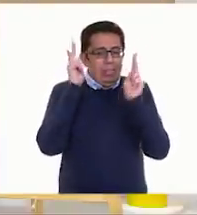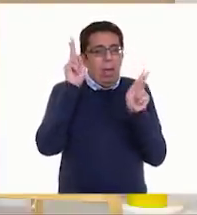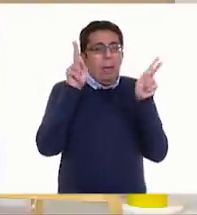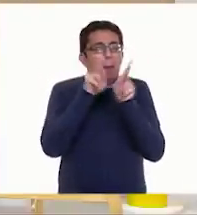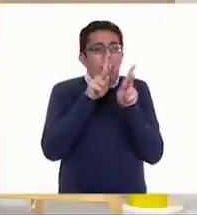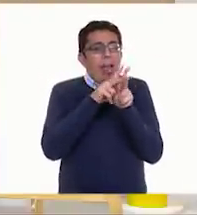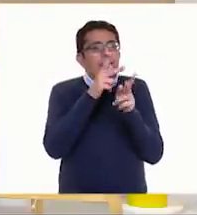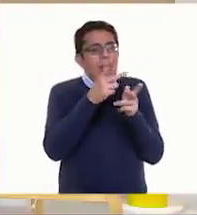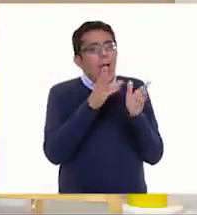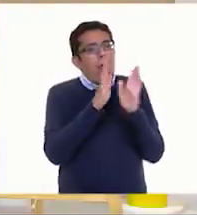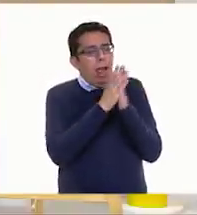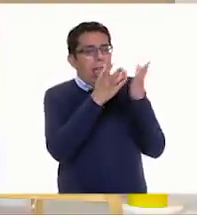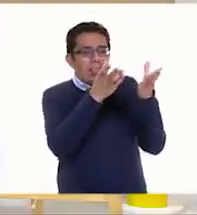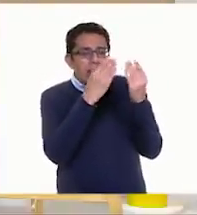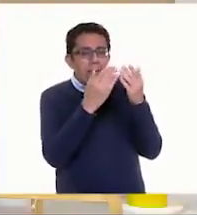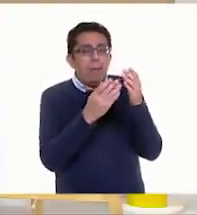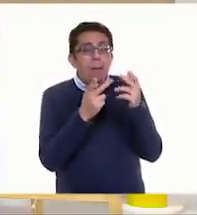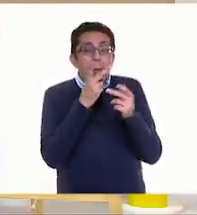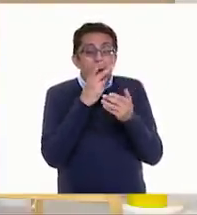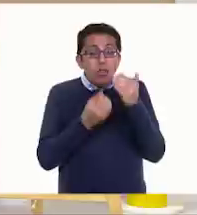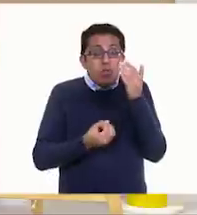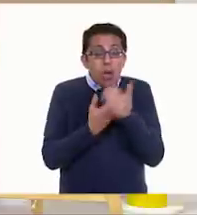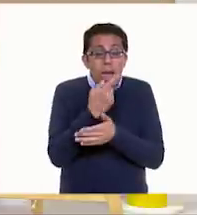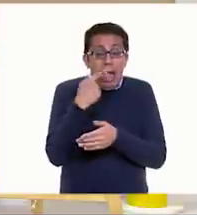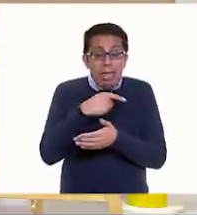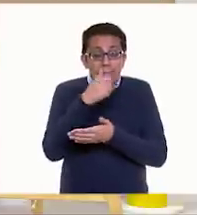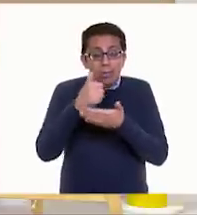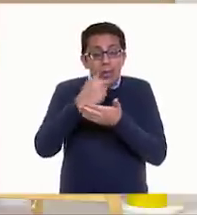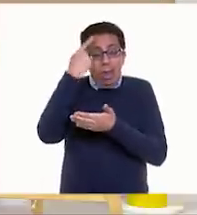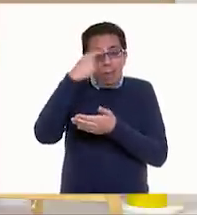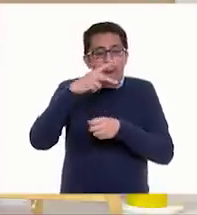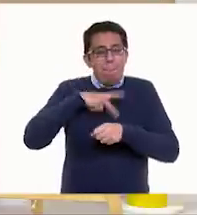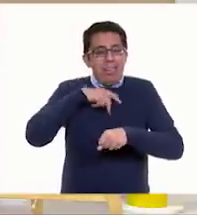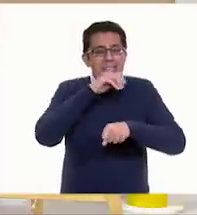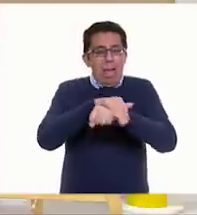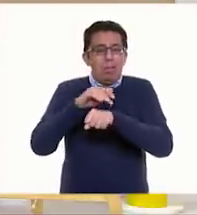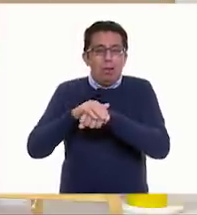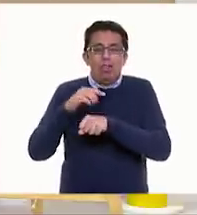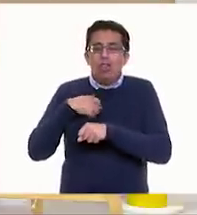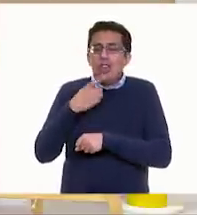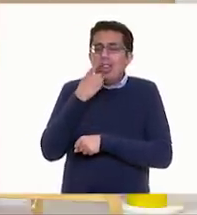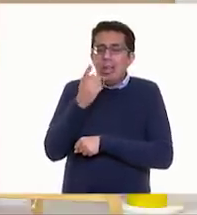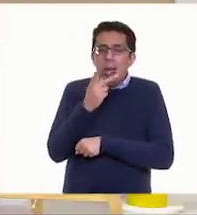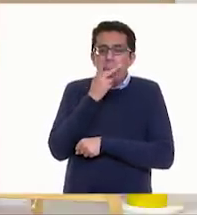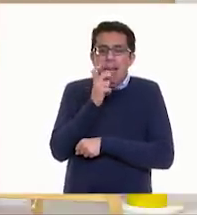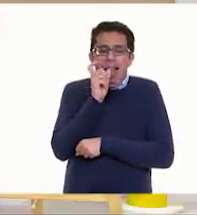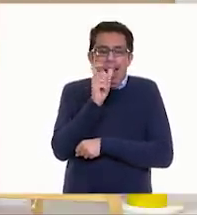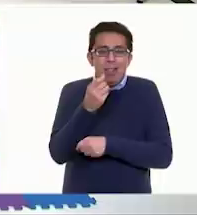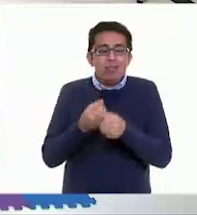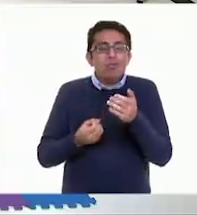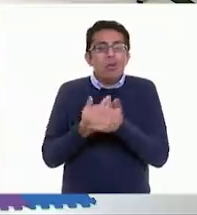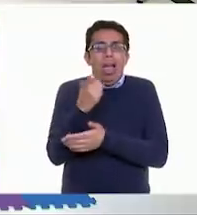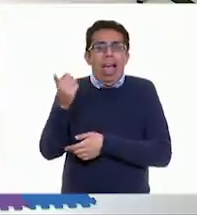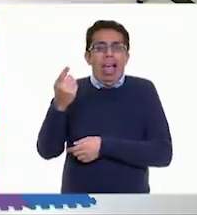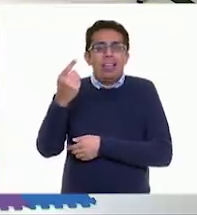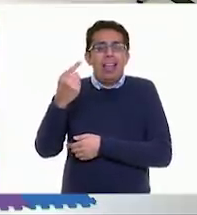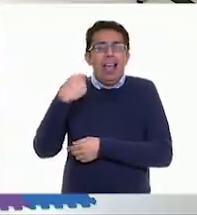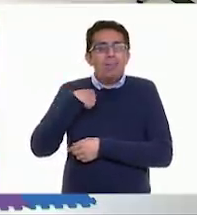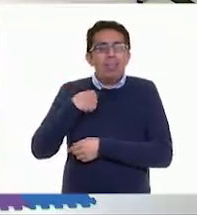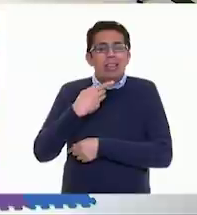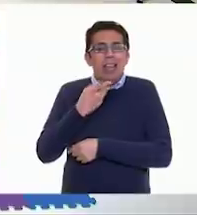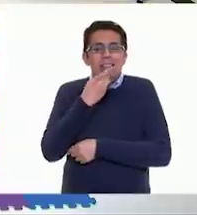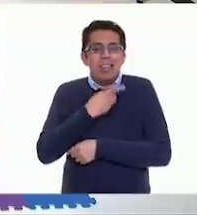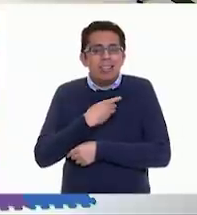que me enseñen palabras nuevas para llegar con mis amigos aquí a la ciudad. Y decirles palabras para que ellos piensen que están mal dichas, pero no,